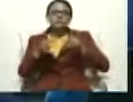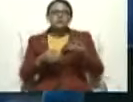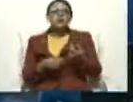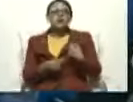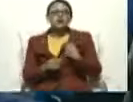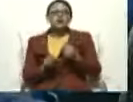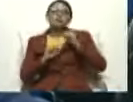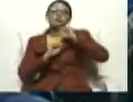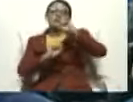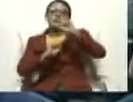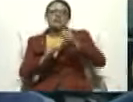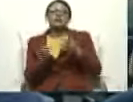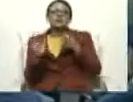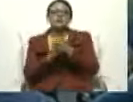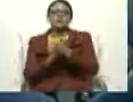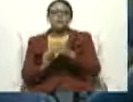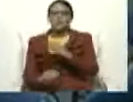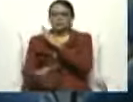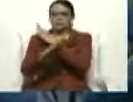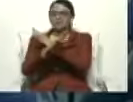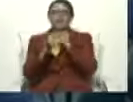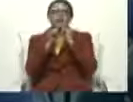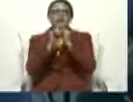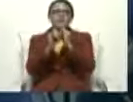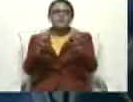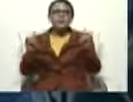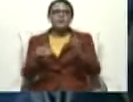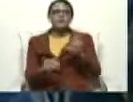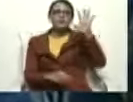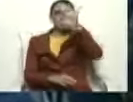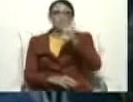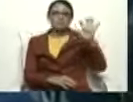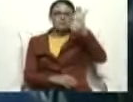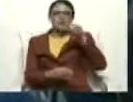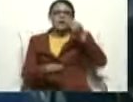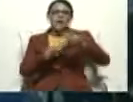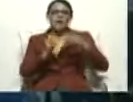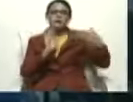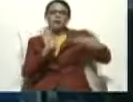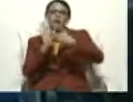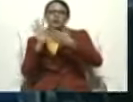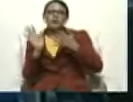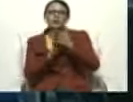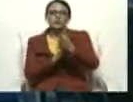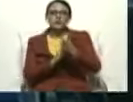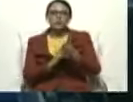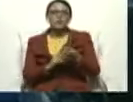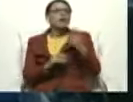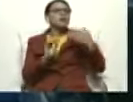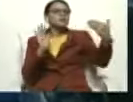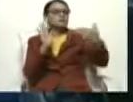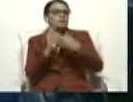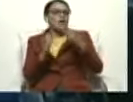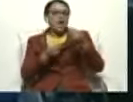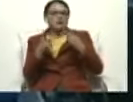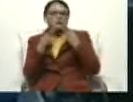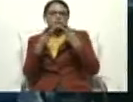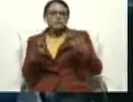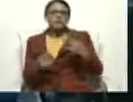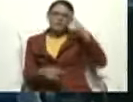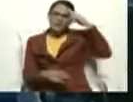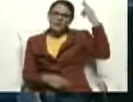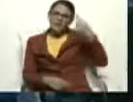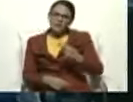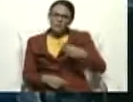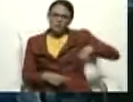para rechazar el comunicado de la Unión Europea. Ha dicho que ha sido un comunicado insolente. Además ha dicho que para